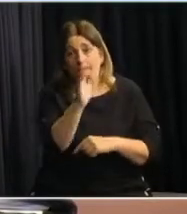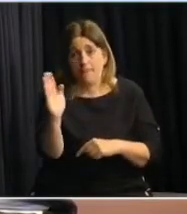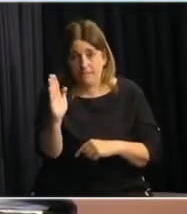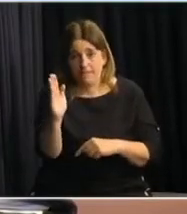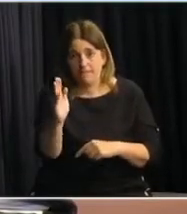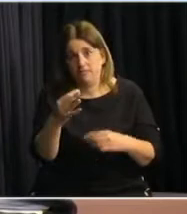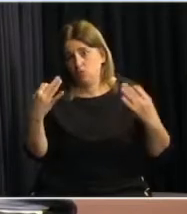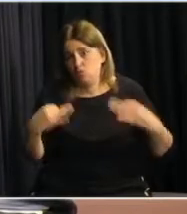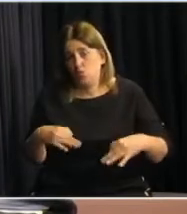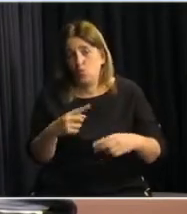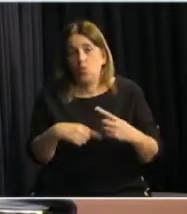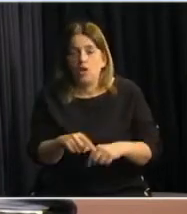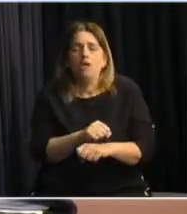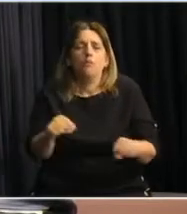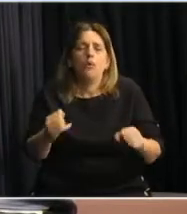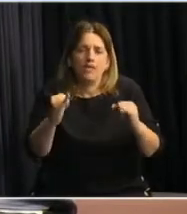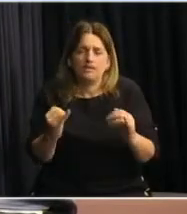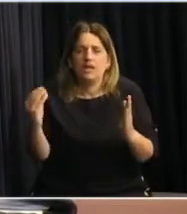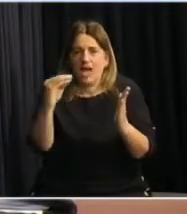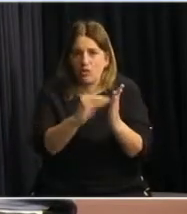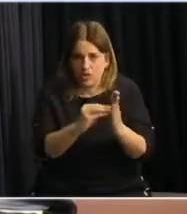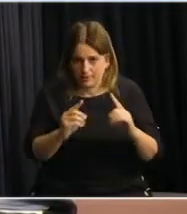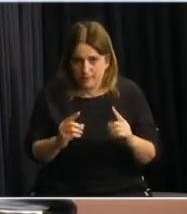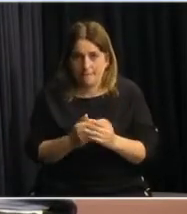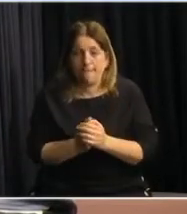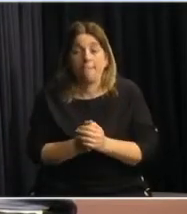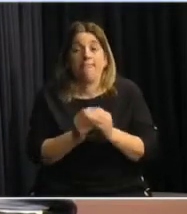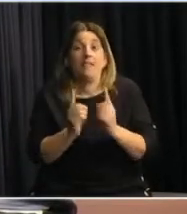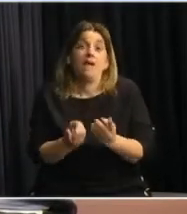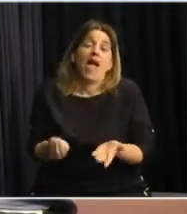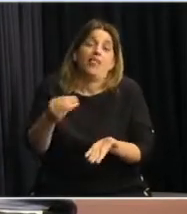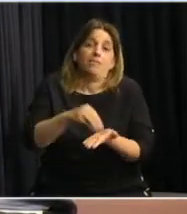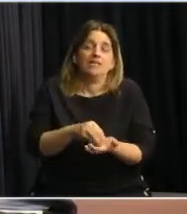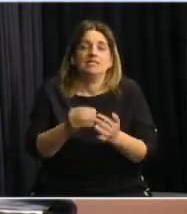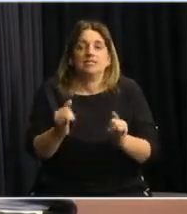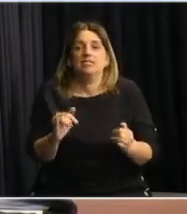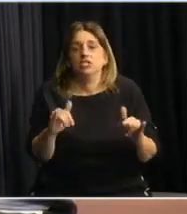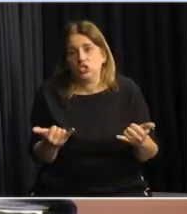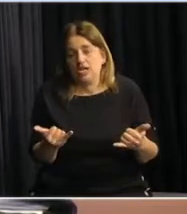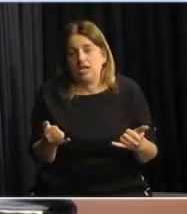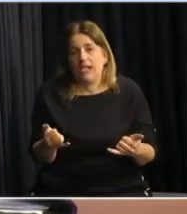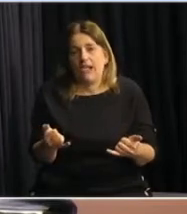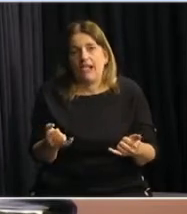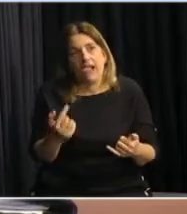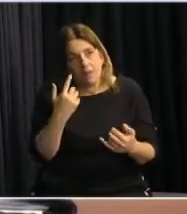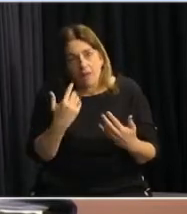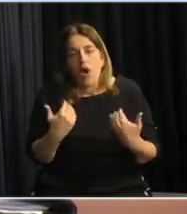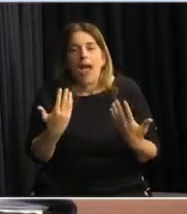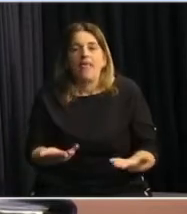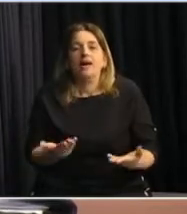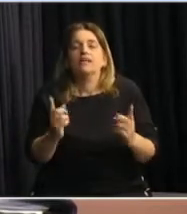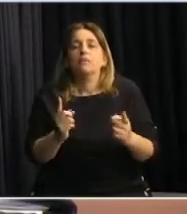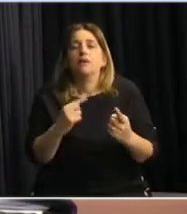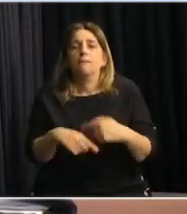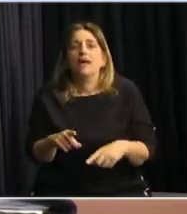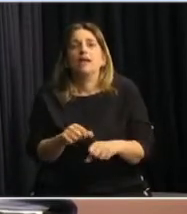correspondiente que los pueden inscribir. Y además vamos a fortalecer para que